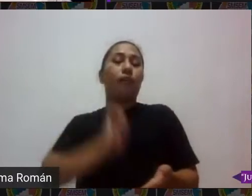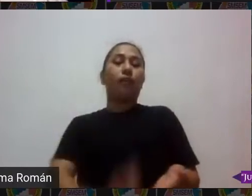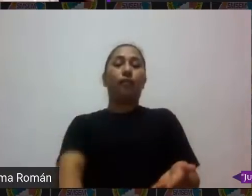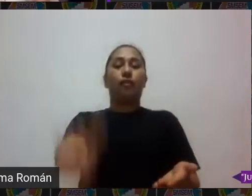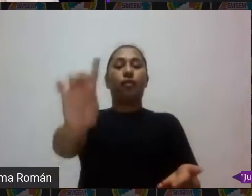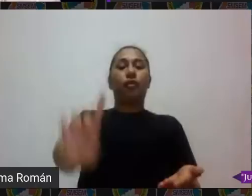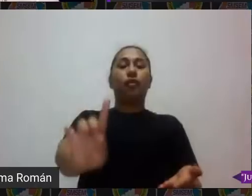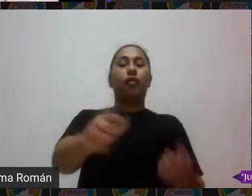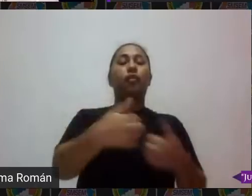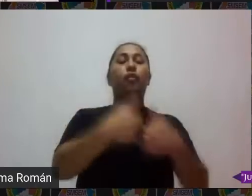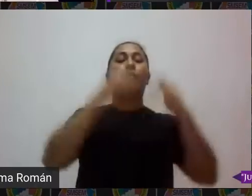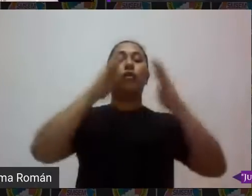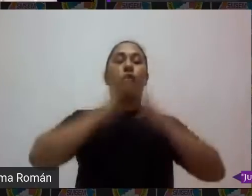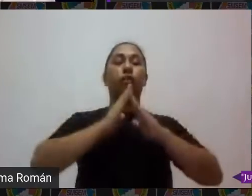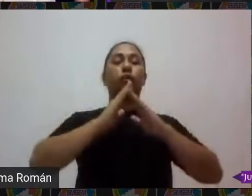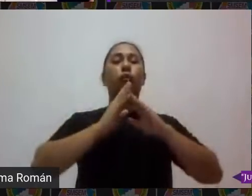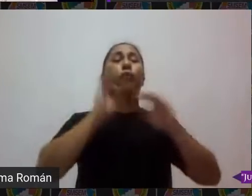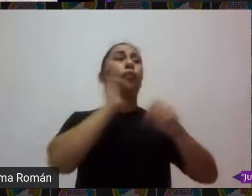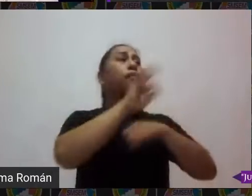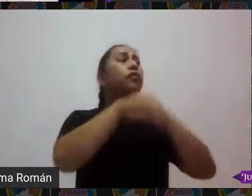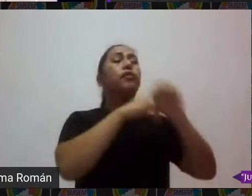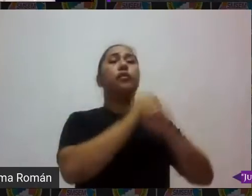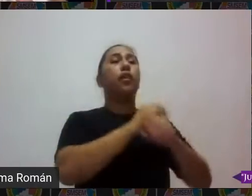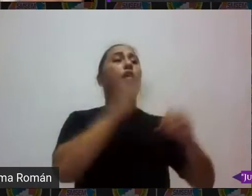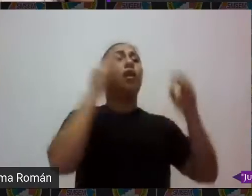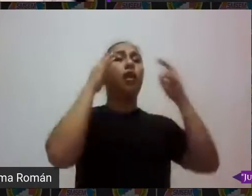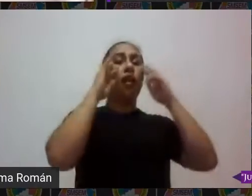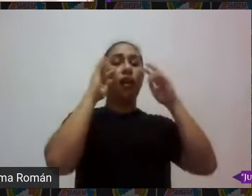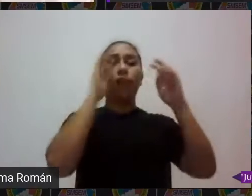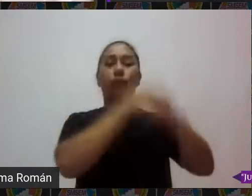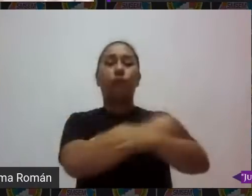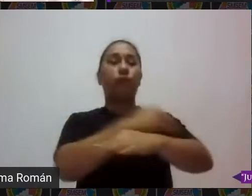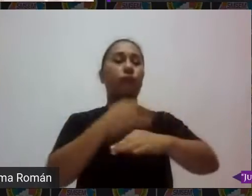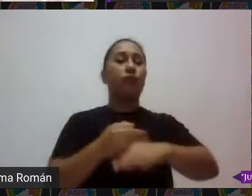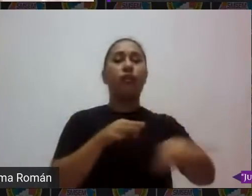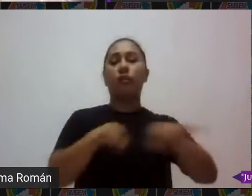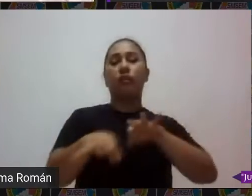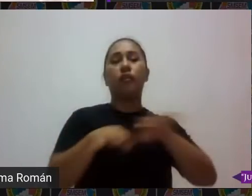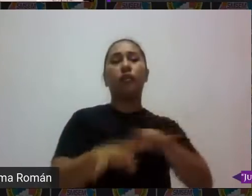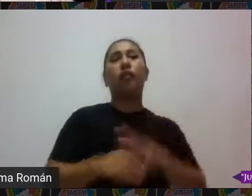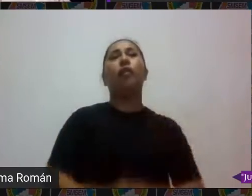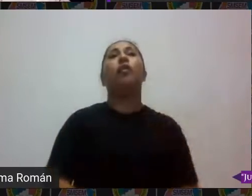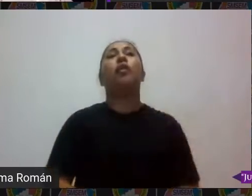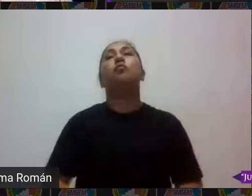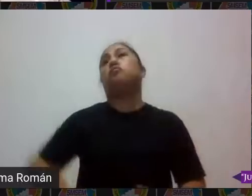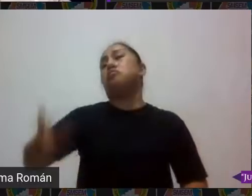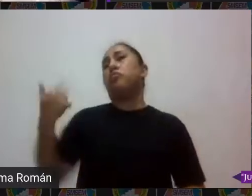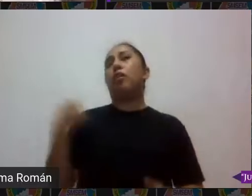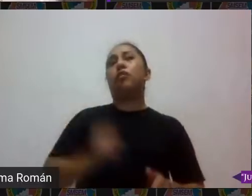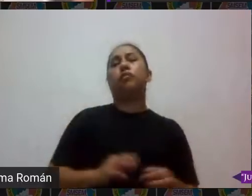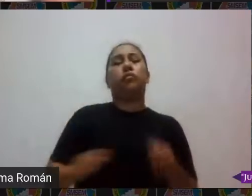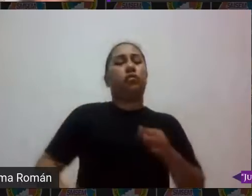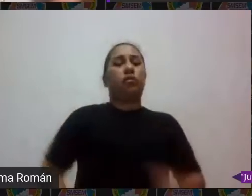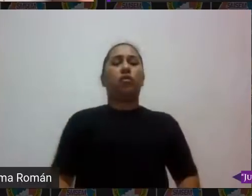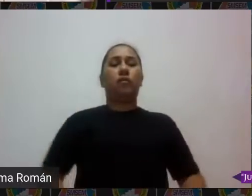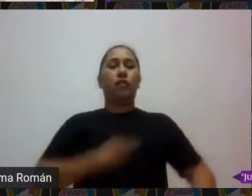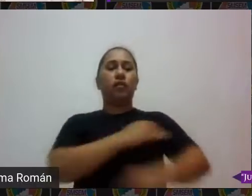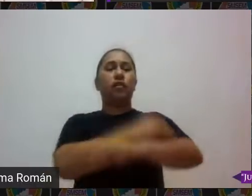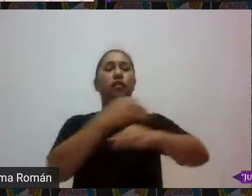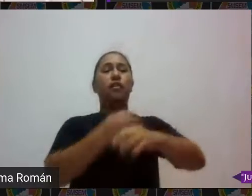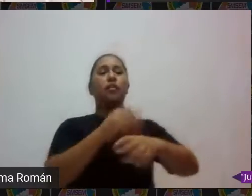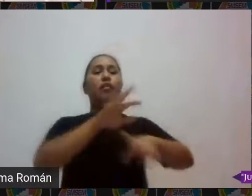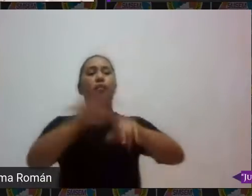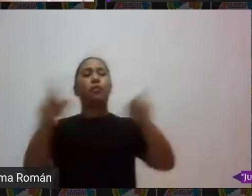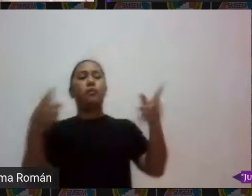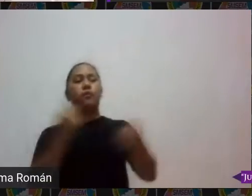estudien dentro de la familia a lo mejor alguna tradición familiar porque se da algo que a lo mejor solo compete